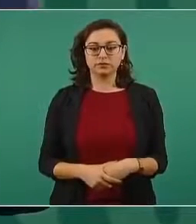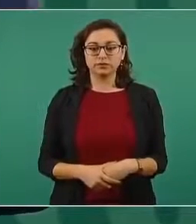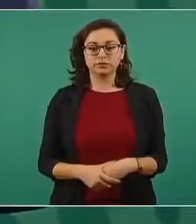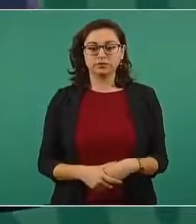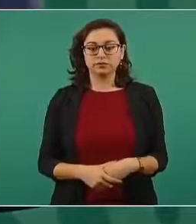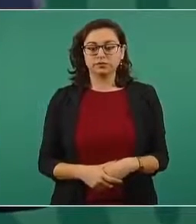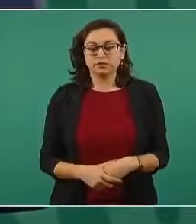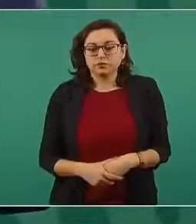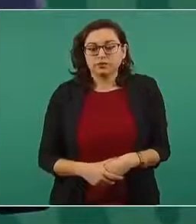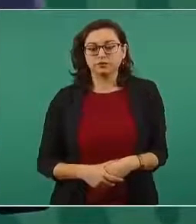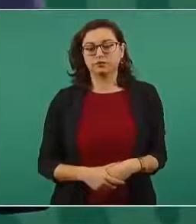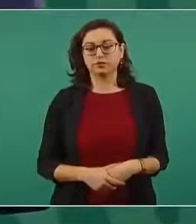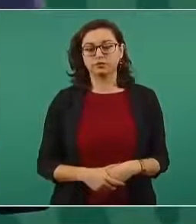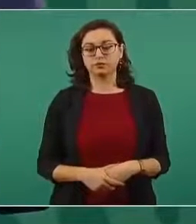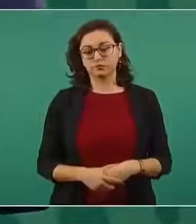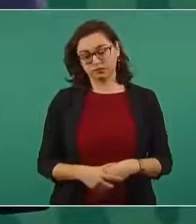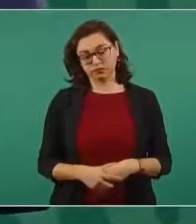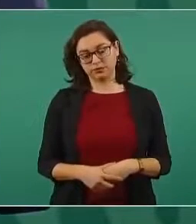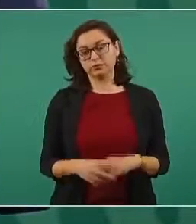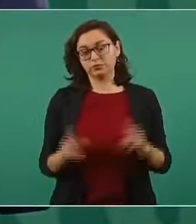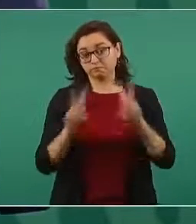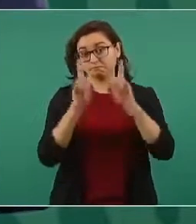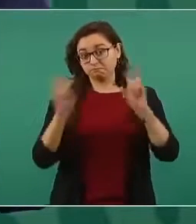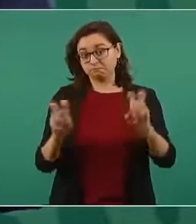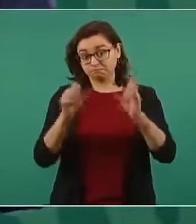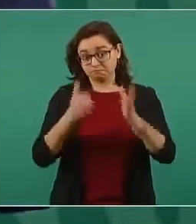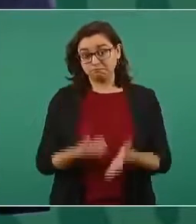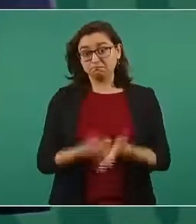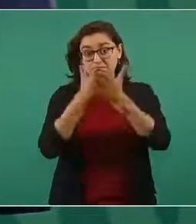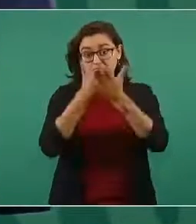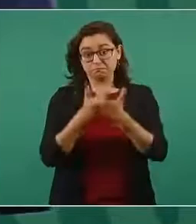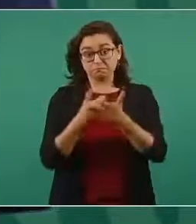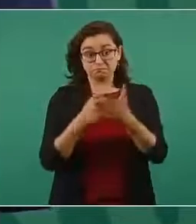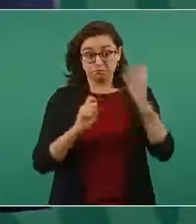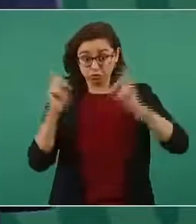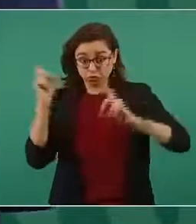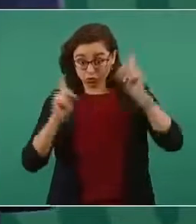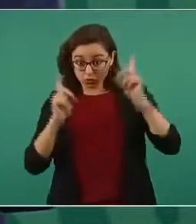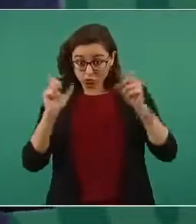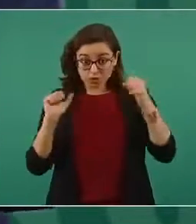porque esto va a ayudar mucho si hay alguna duda